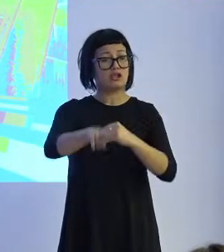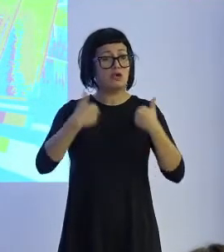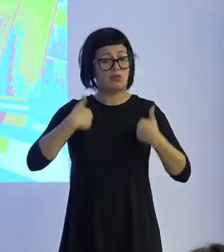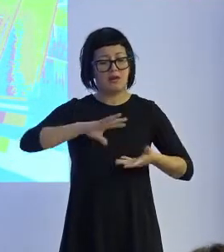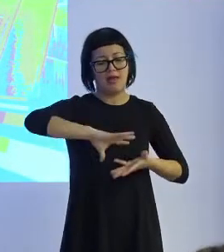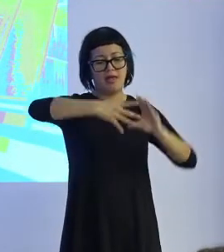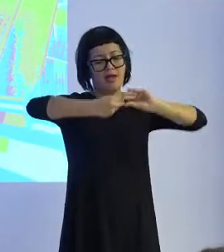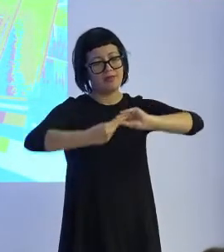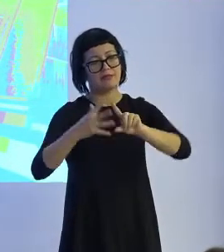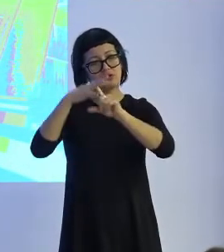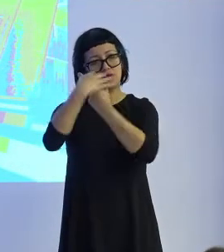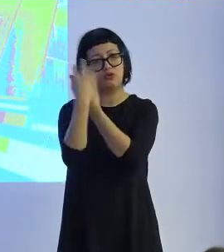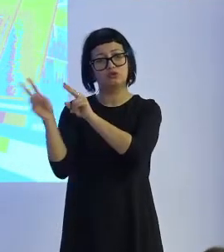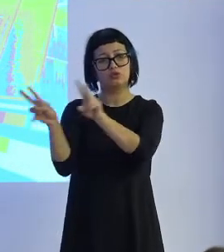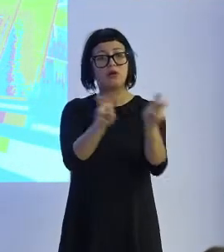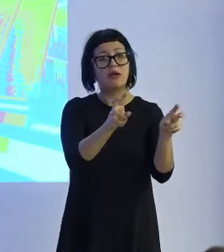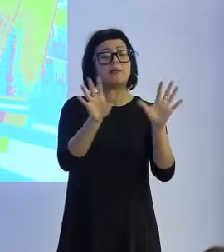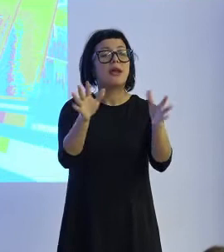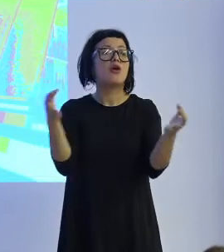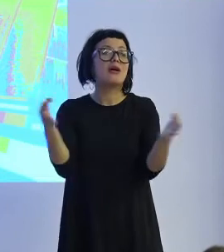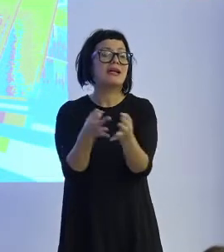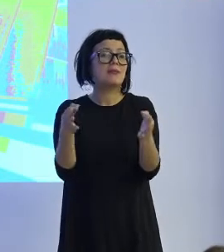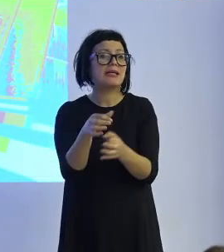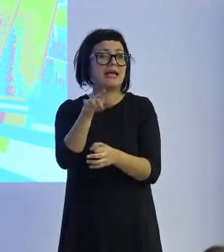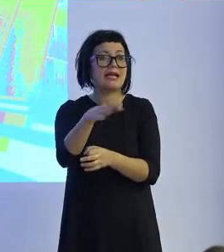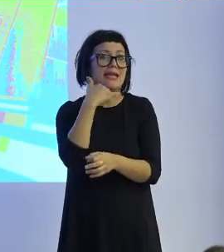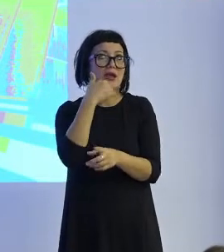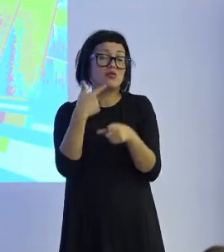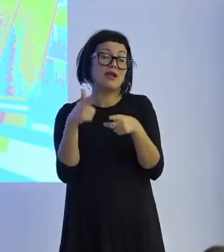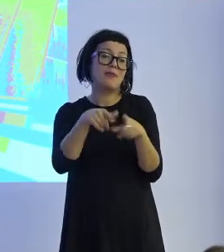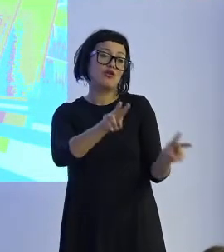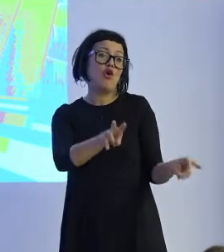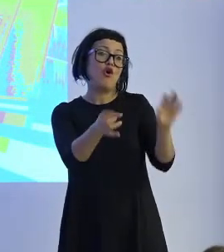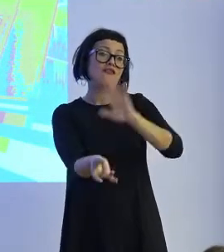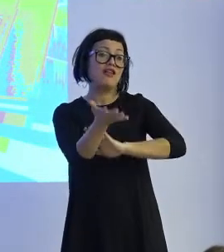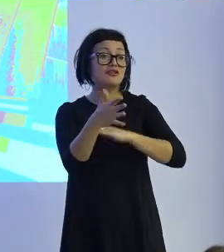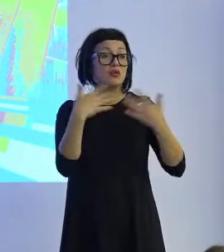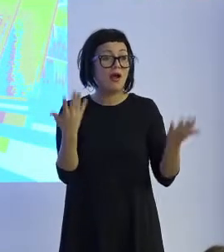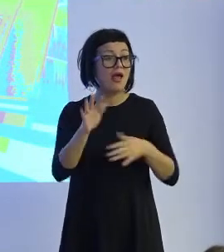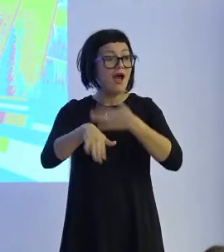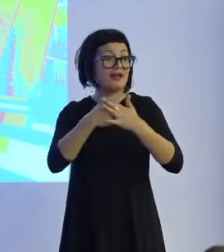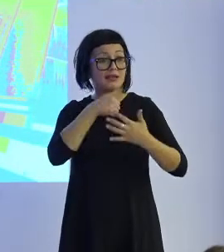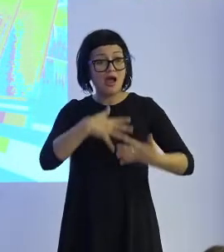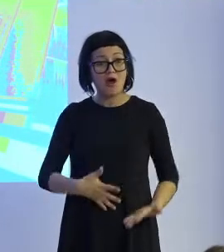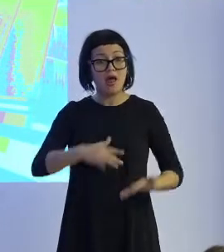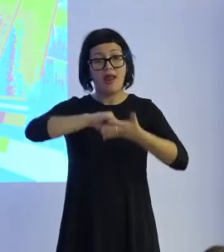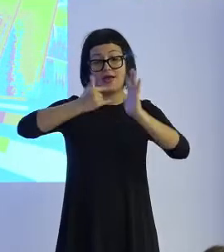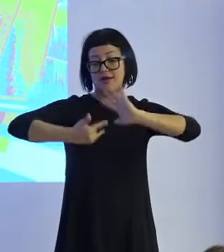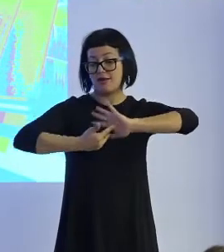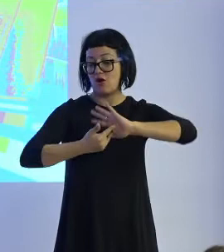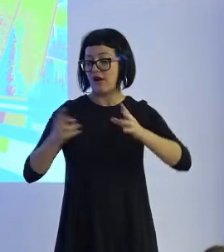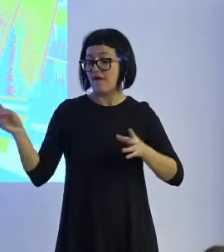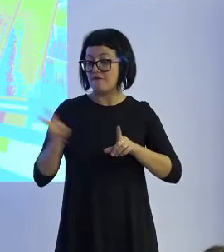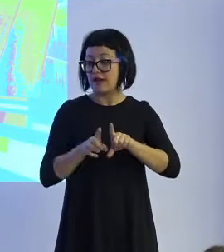adaptarse a esas nuevas circunstancias. Sin embargo, aquí hay un elemento novedoso y es que hasta ahora la tecnología venía